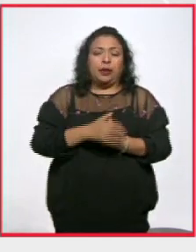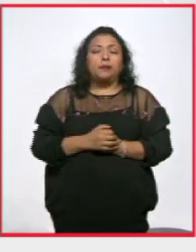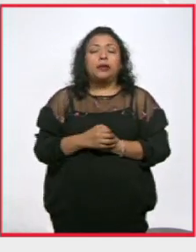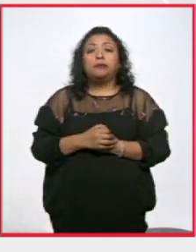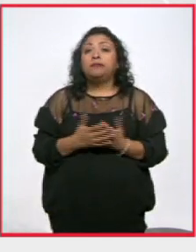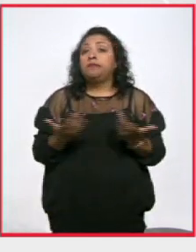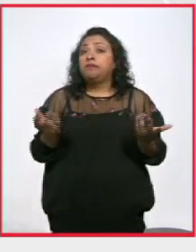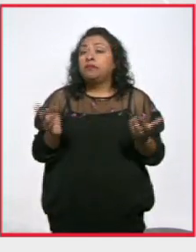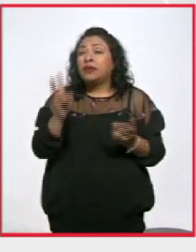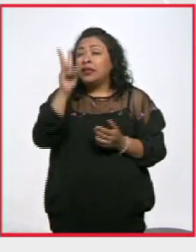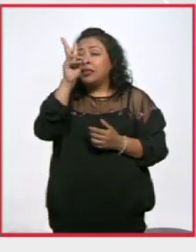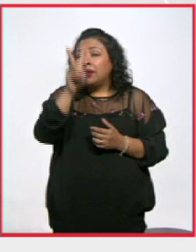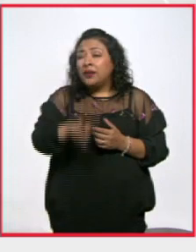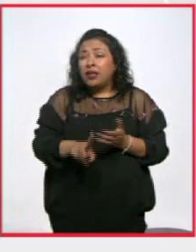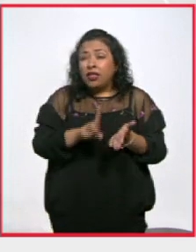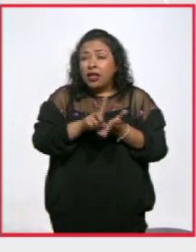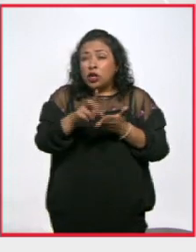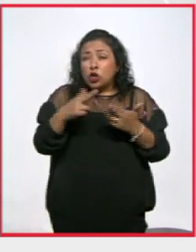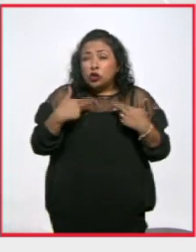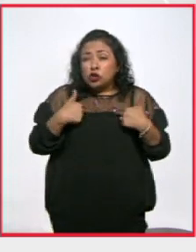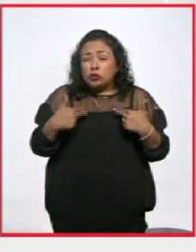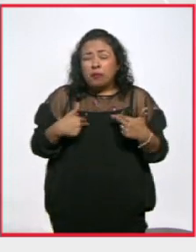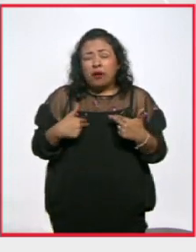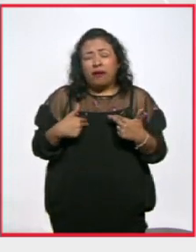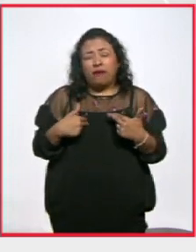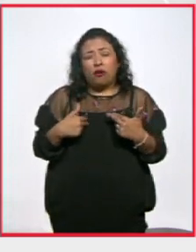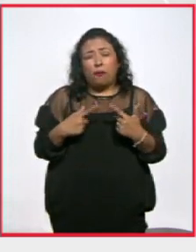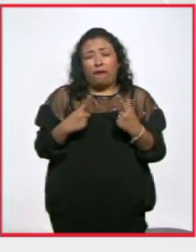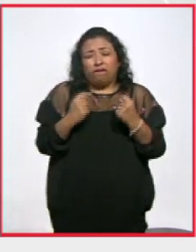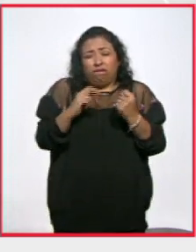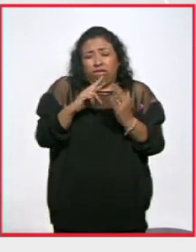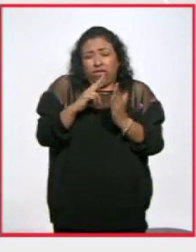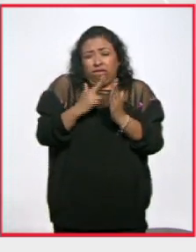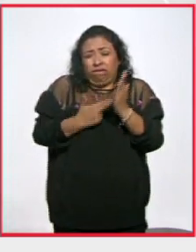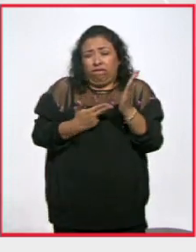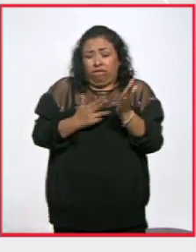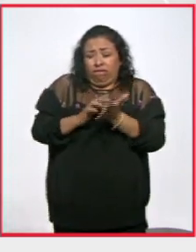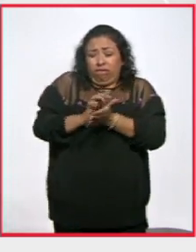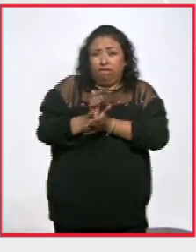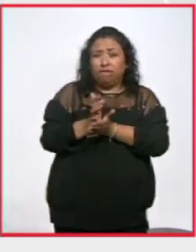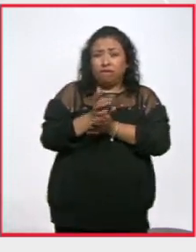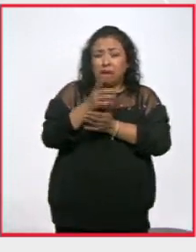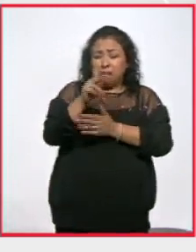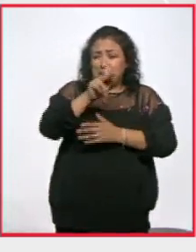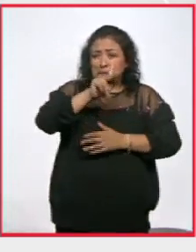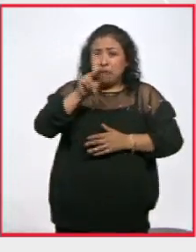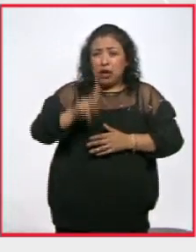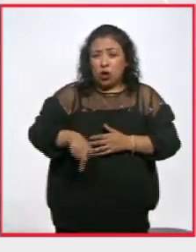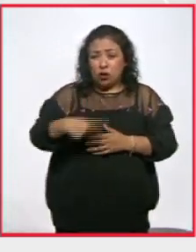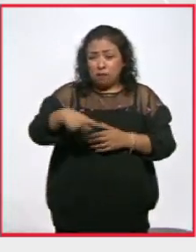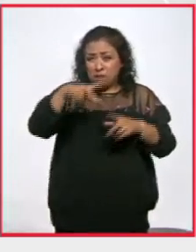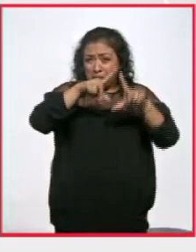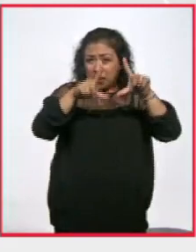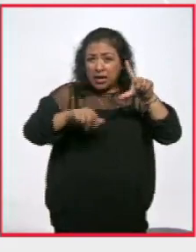es el caso de violación de derechos humanos más importante que ha ocurrido en México en el siglo XXI.